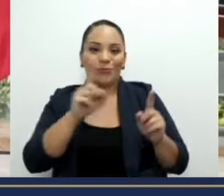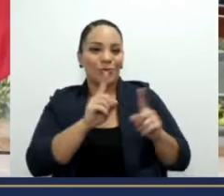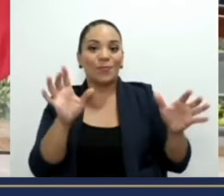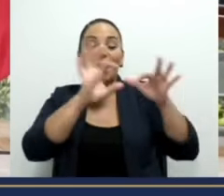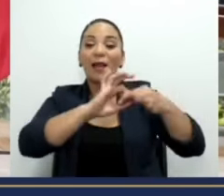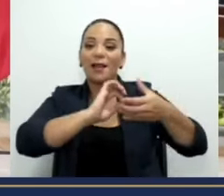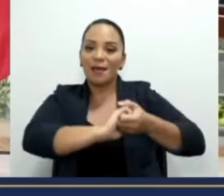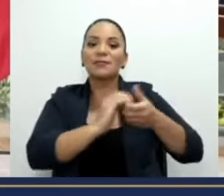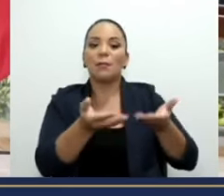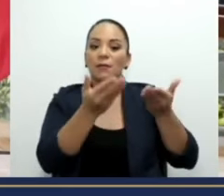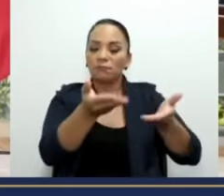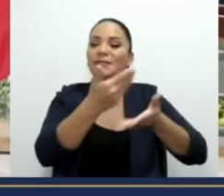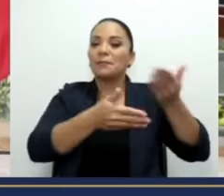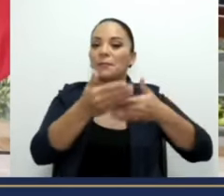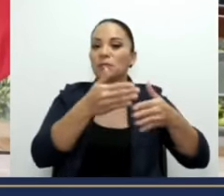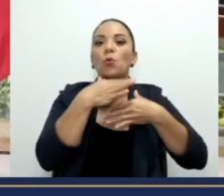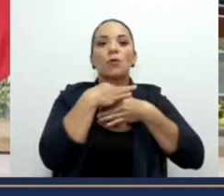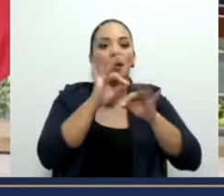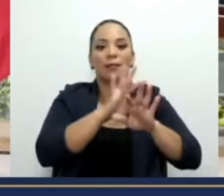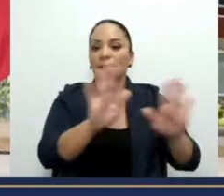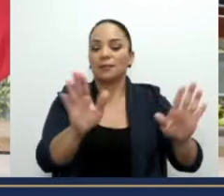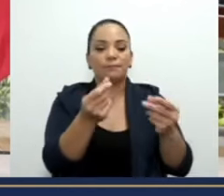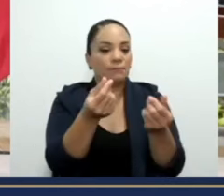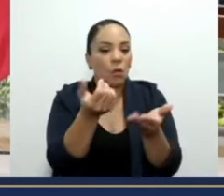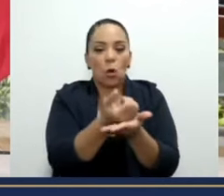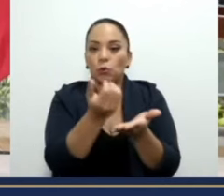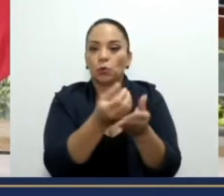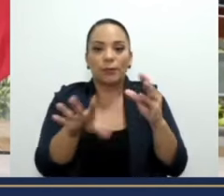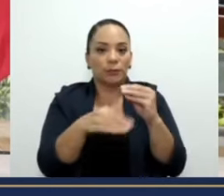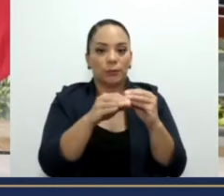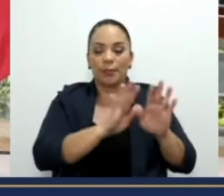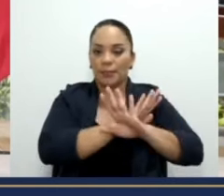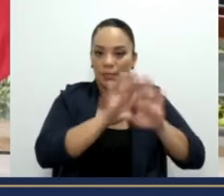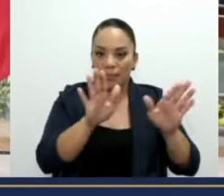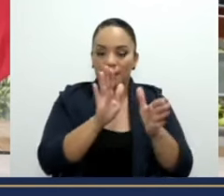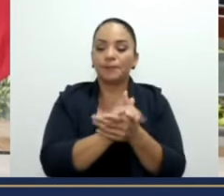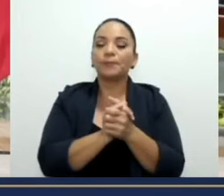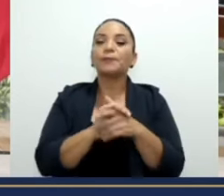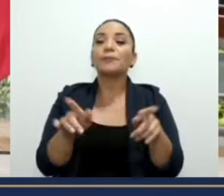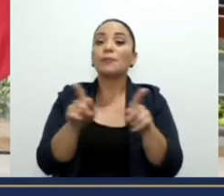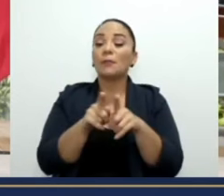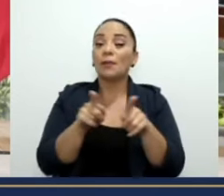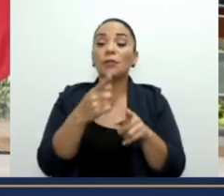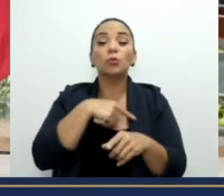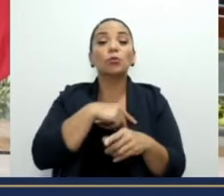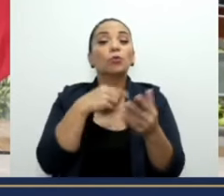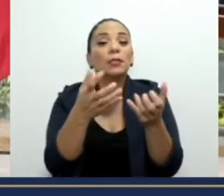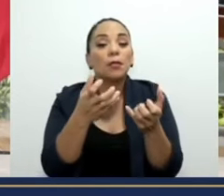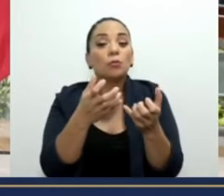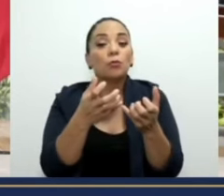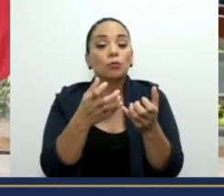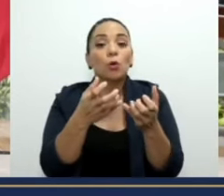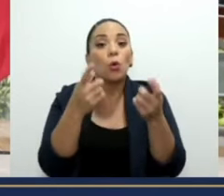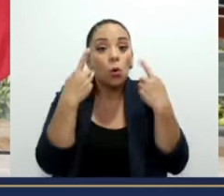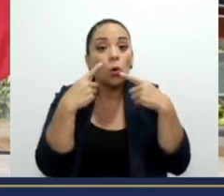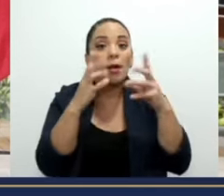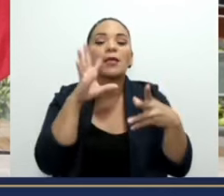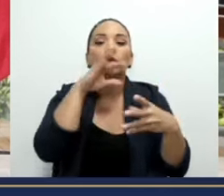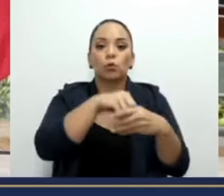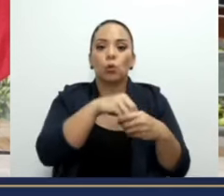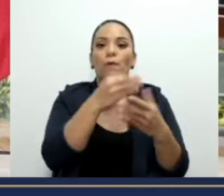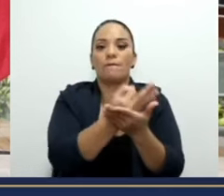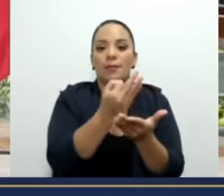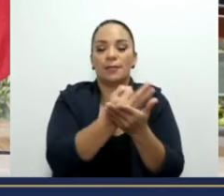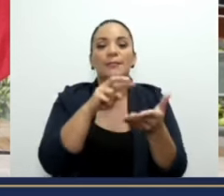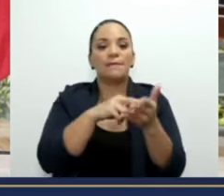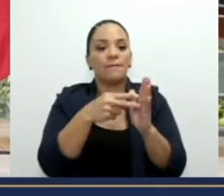dar estos servicios sin costos adicionales. Y lo que también queremos es generar inclusión financiera, que los muchachos